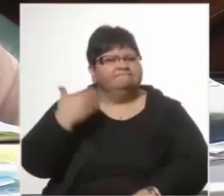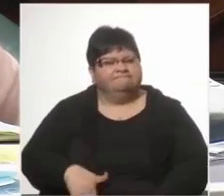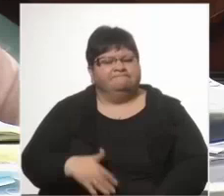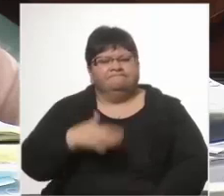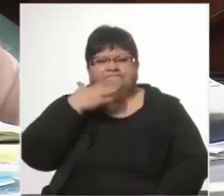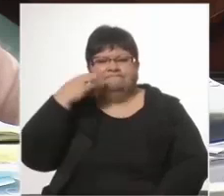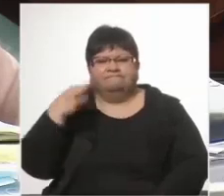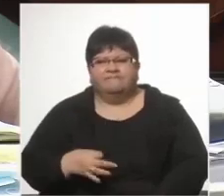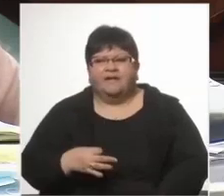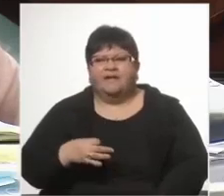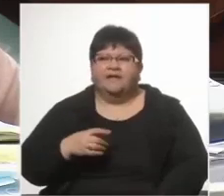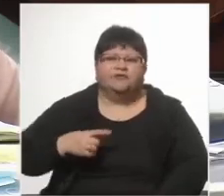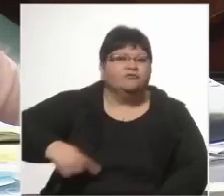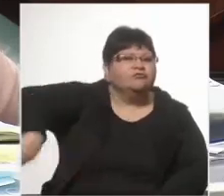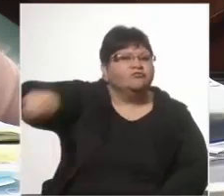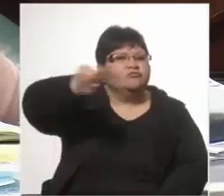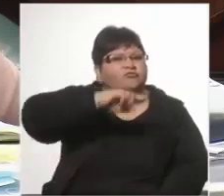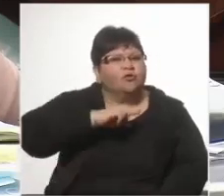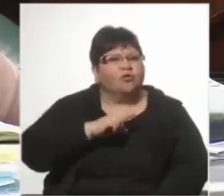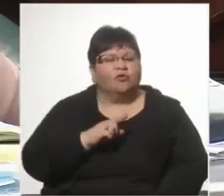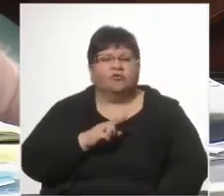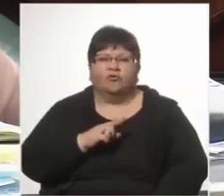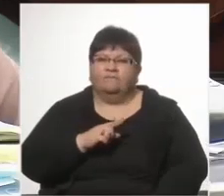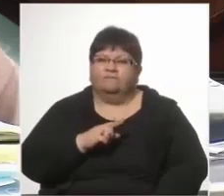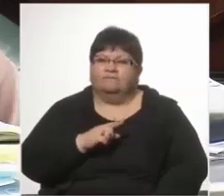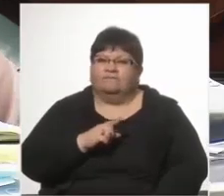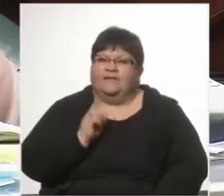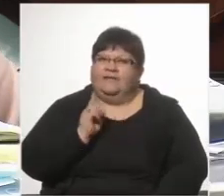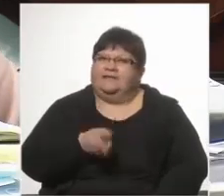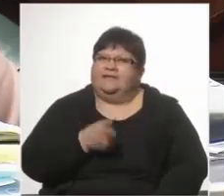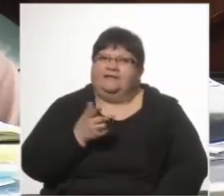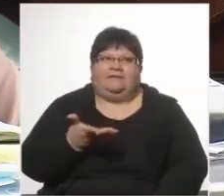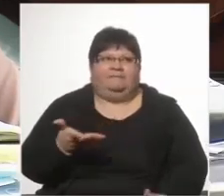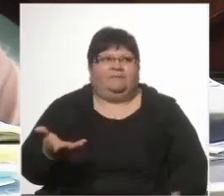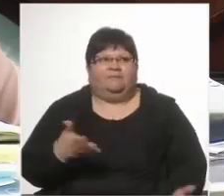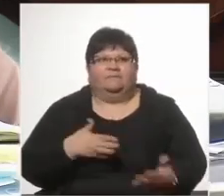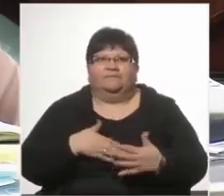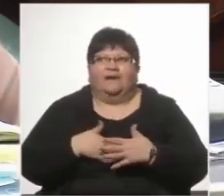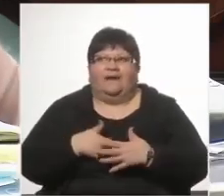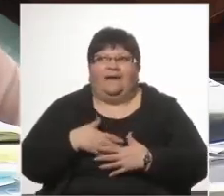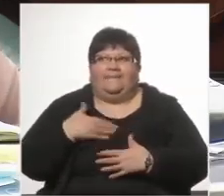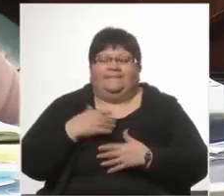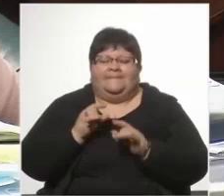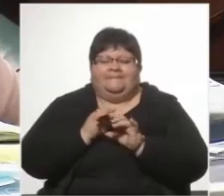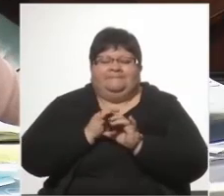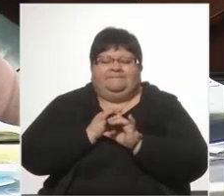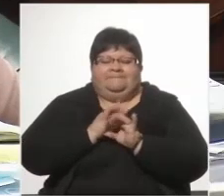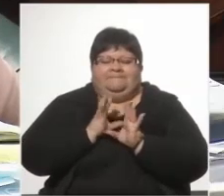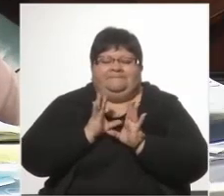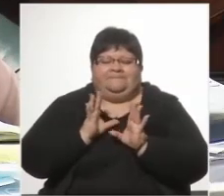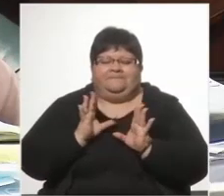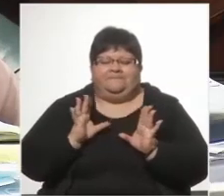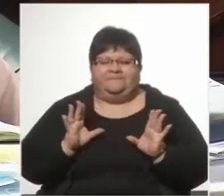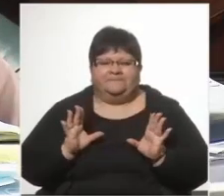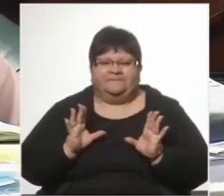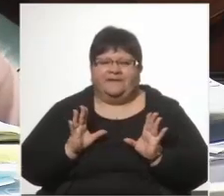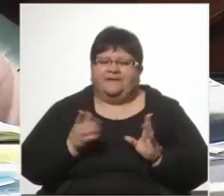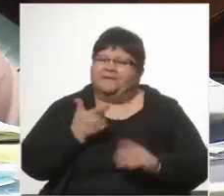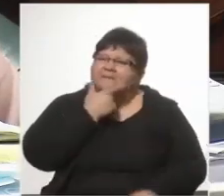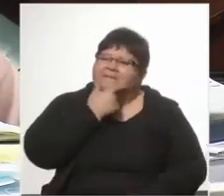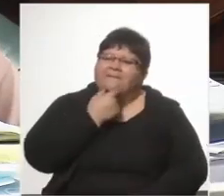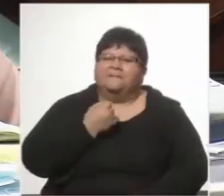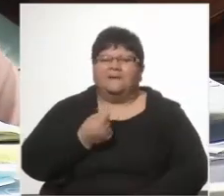en la que todos debemos tener un estado del alma muy especial. Es más fácil ser tribunero,